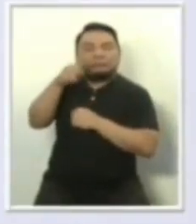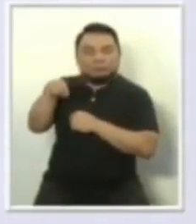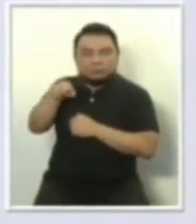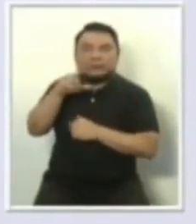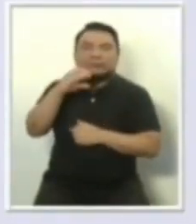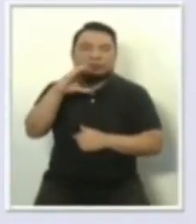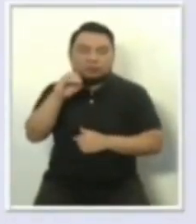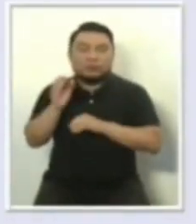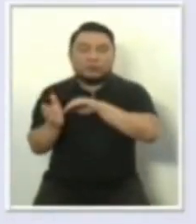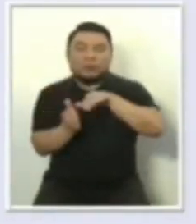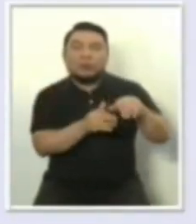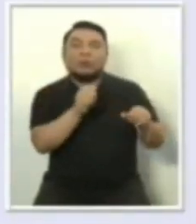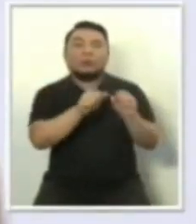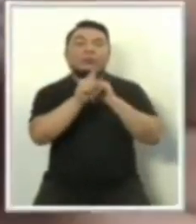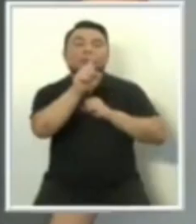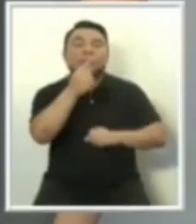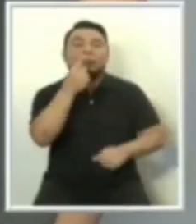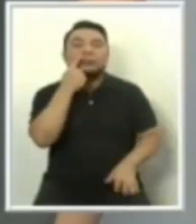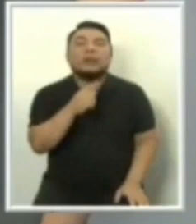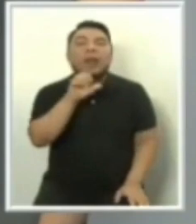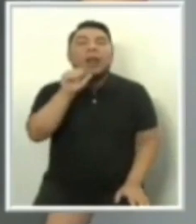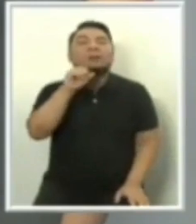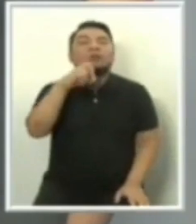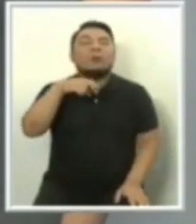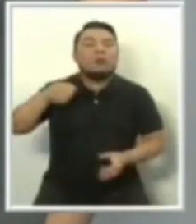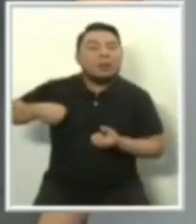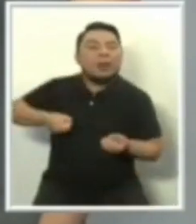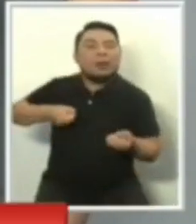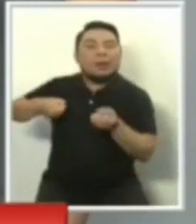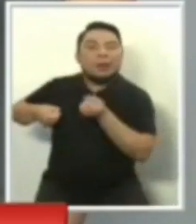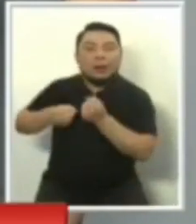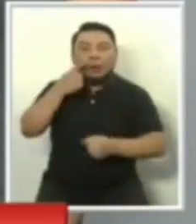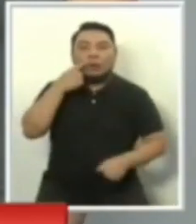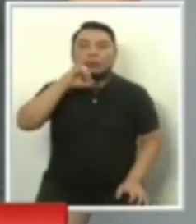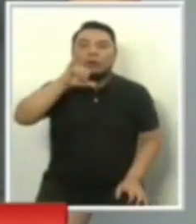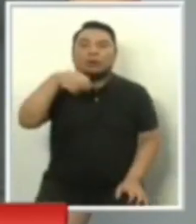El número uno es Acción Popular, Johnny Lescano.